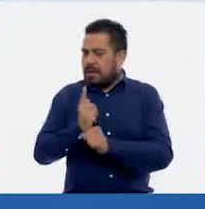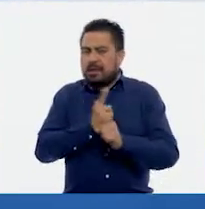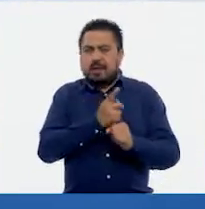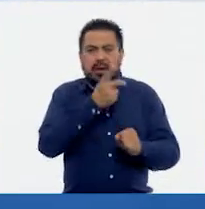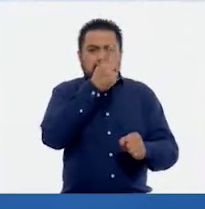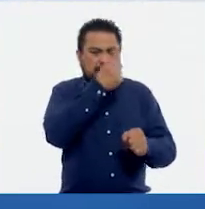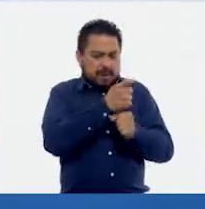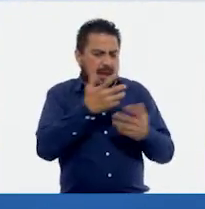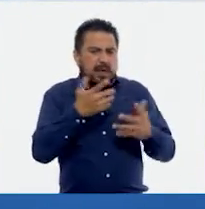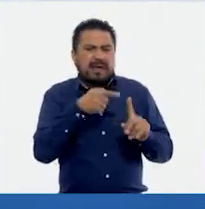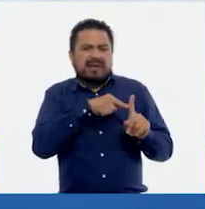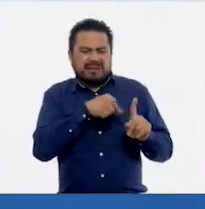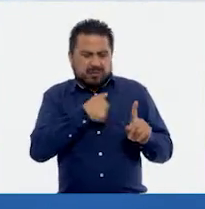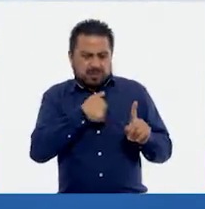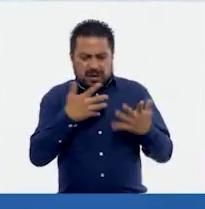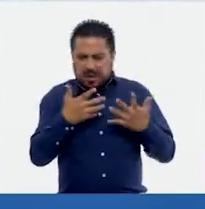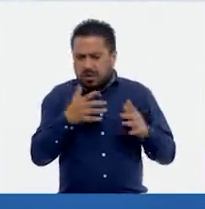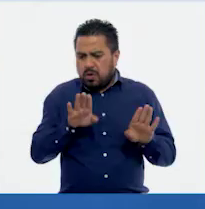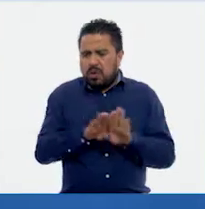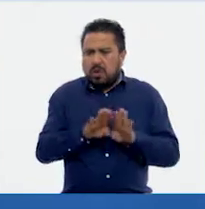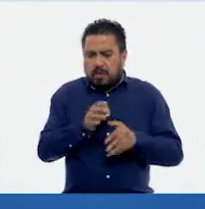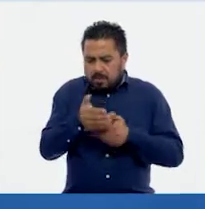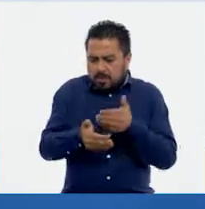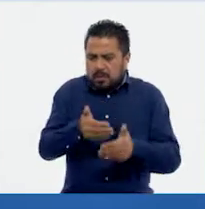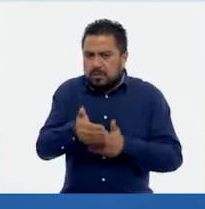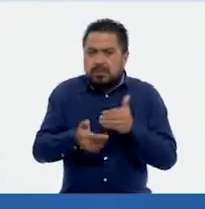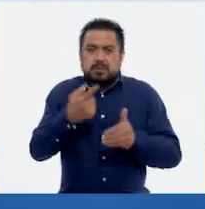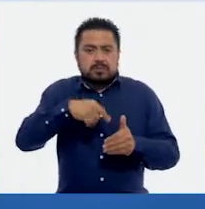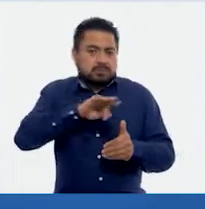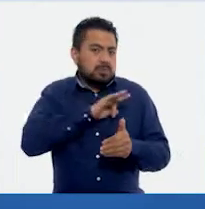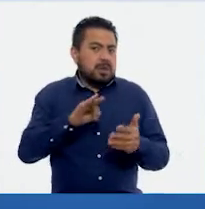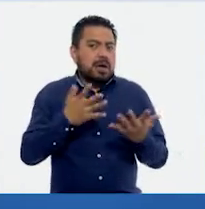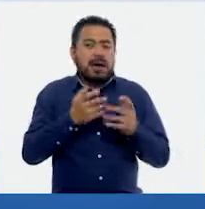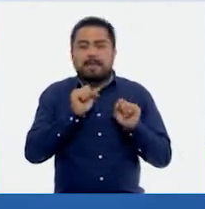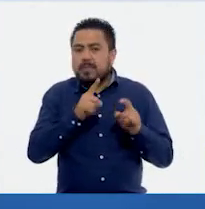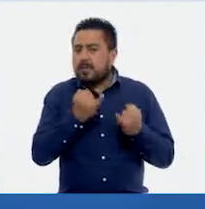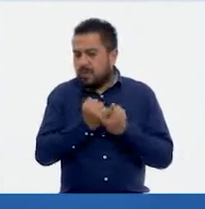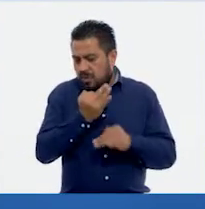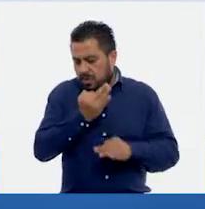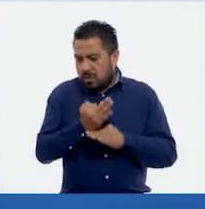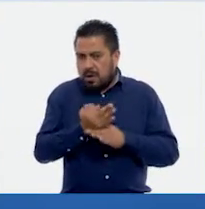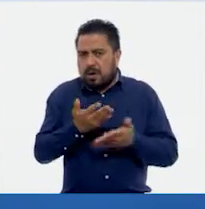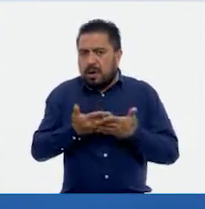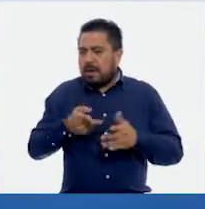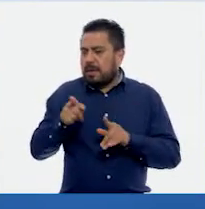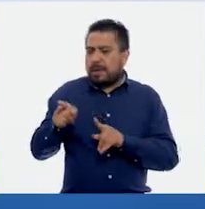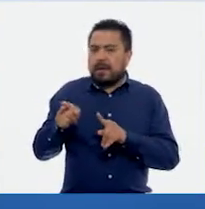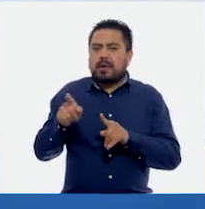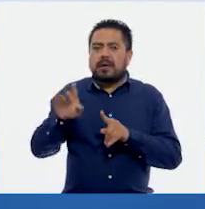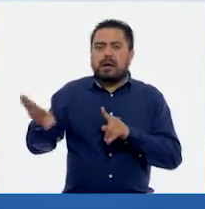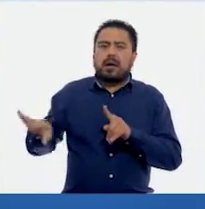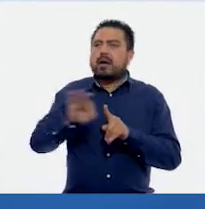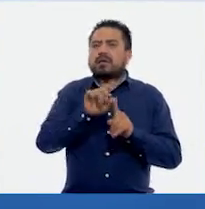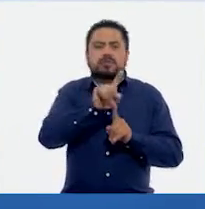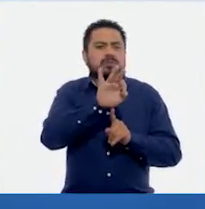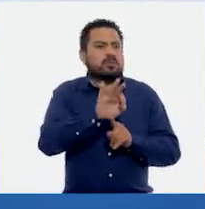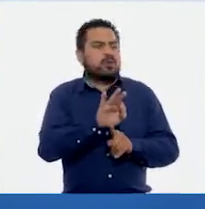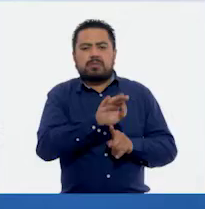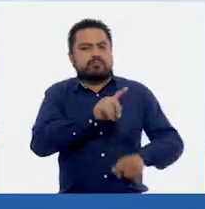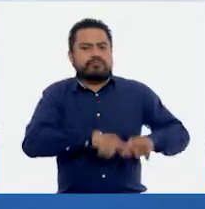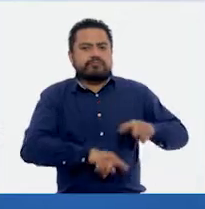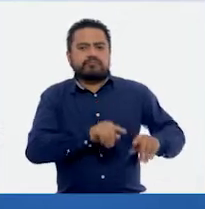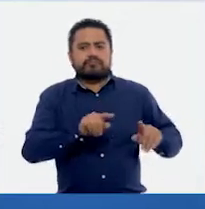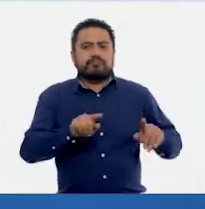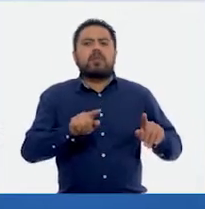lo hice primero para que viéramos cómo es el procedimiento. Podríamos hacer lo mismo ahora acá, pero ahora ya no tomando nuestro 100%, sino